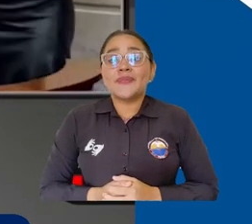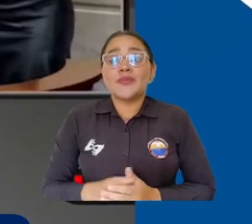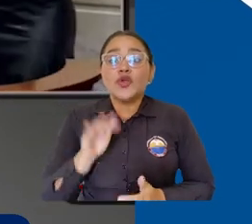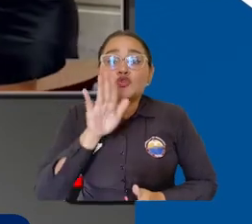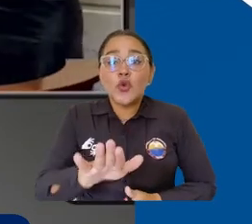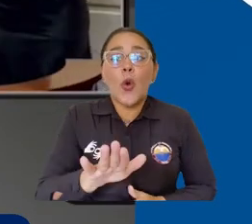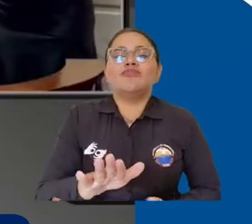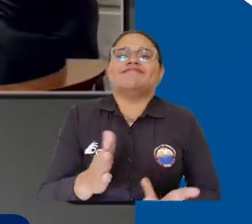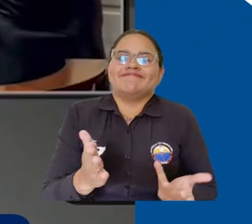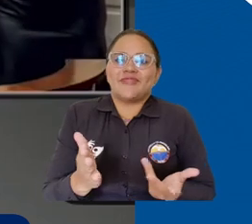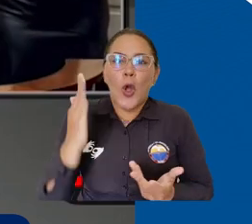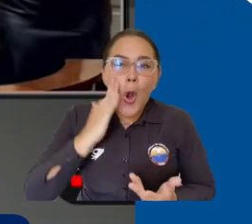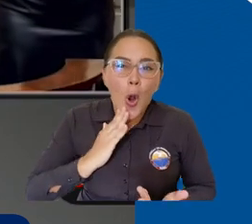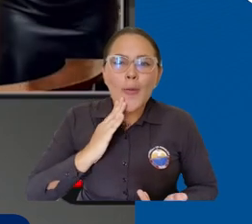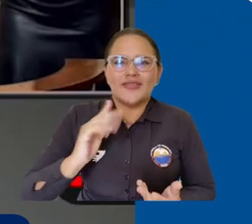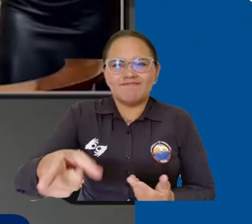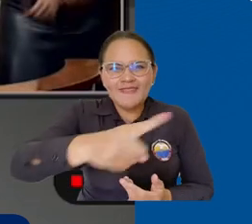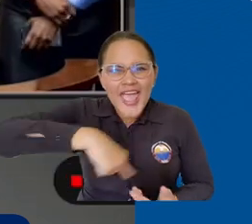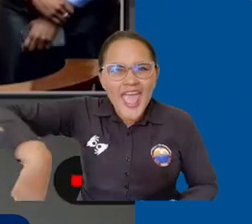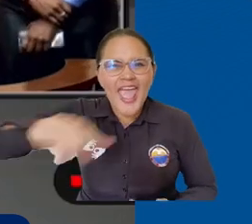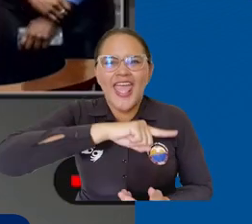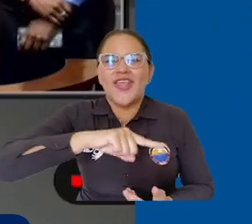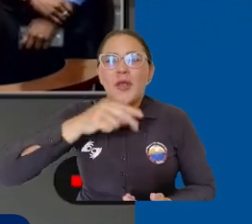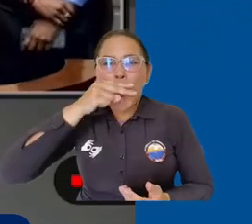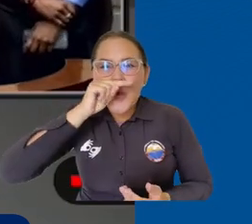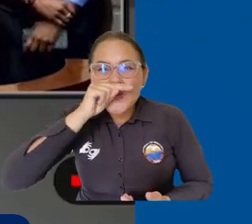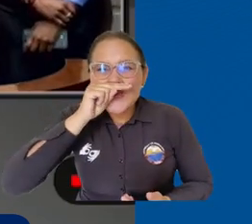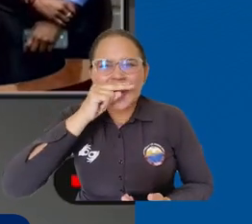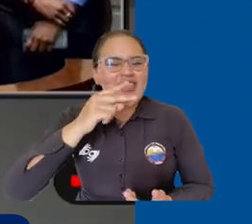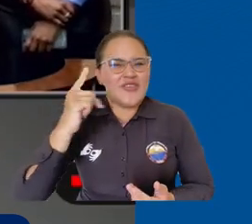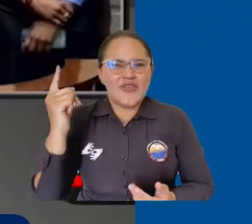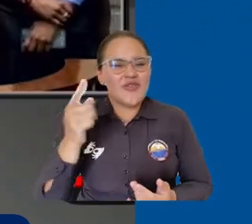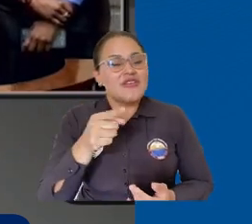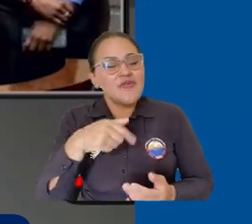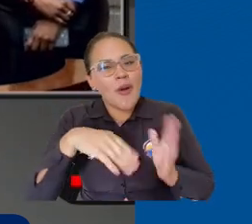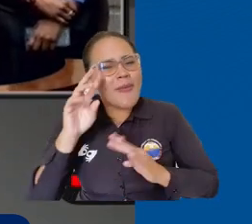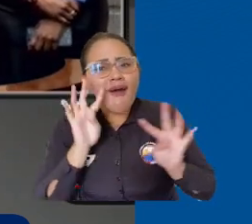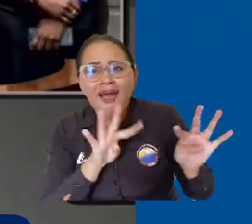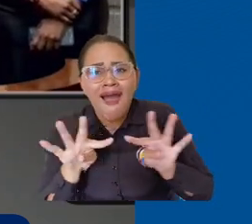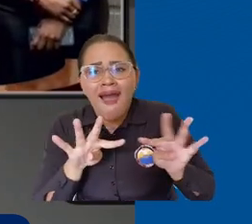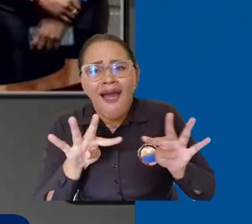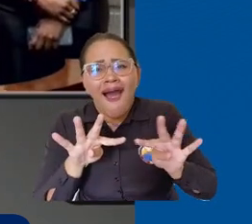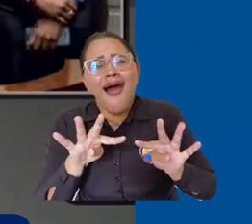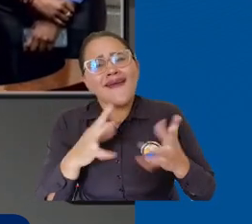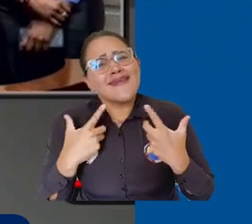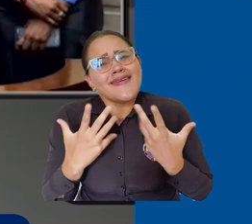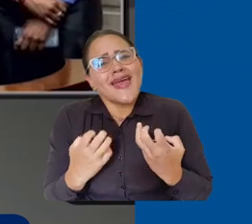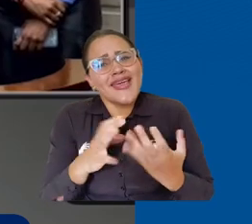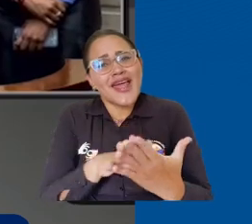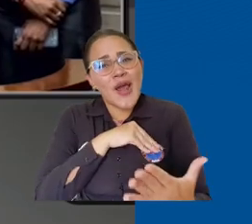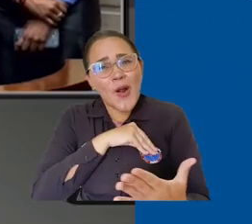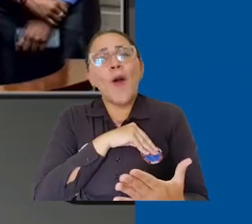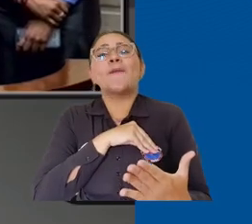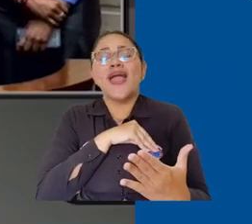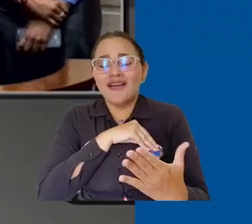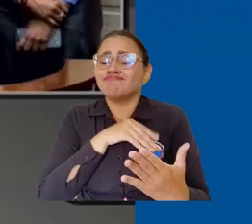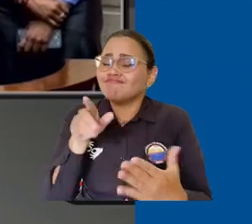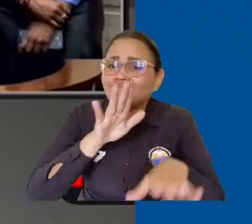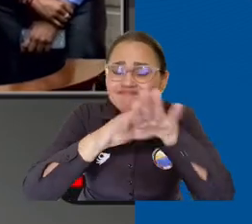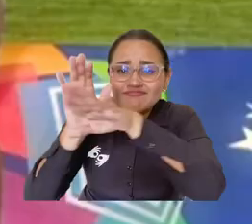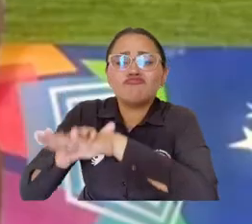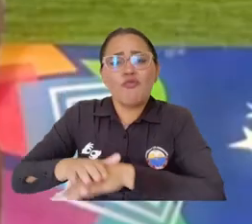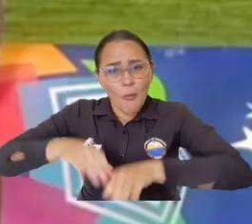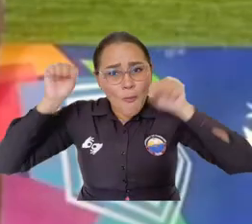para esa multitud de niños que hoy te siguen y que se sienten representados